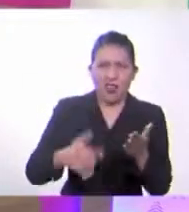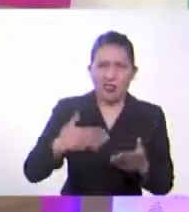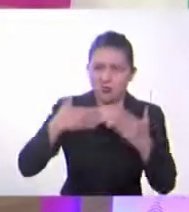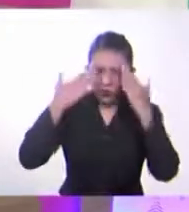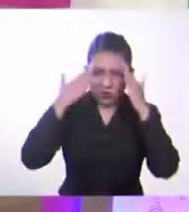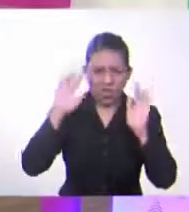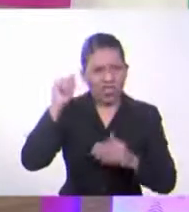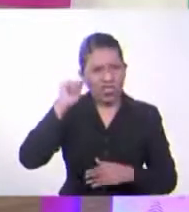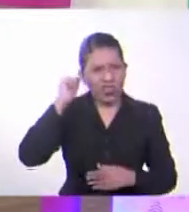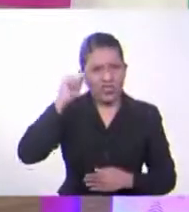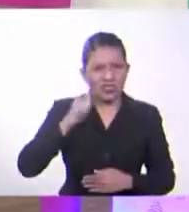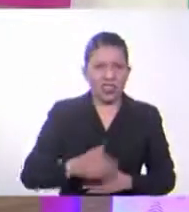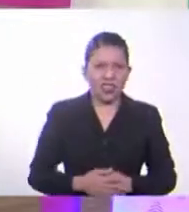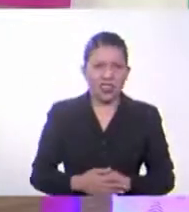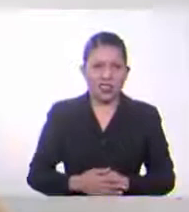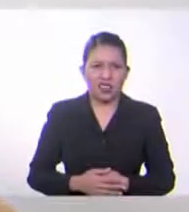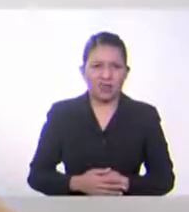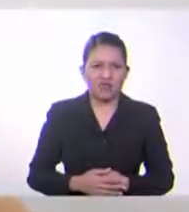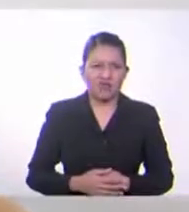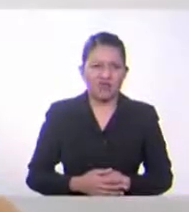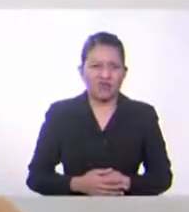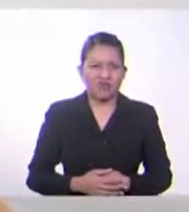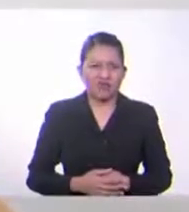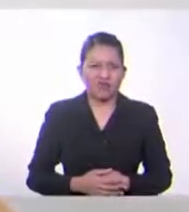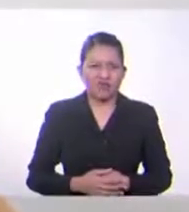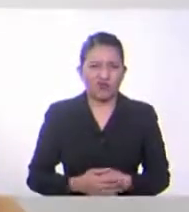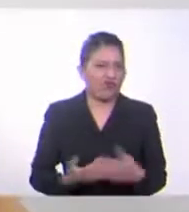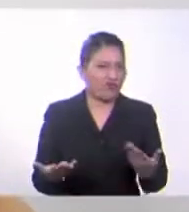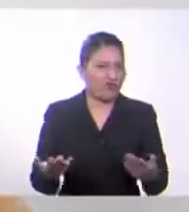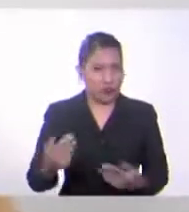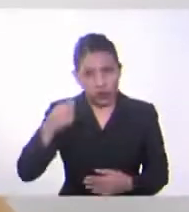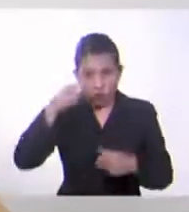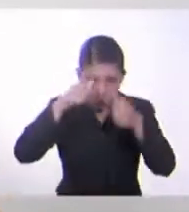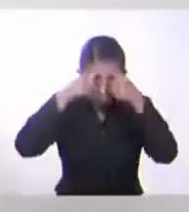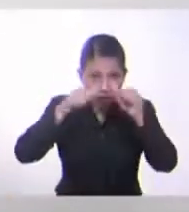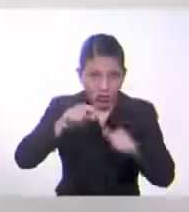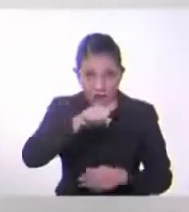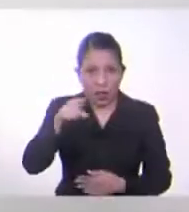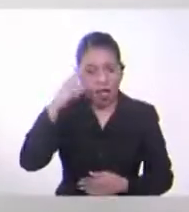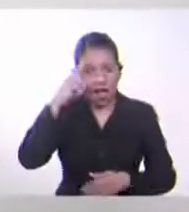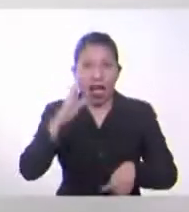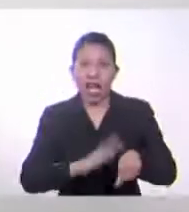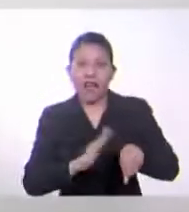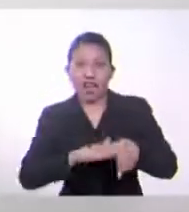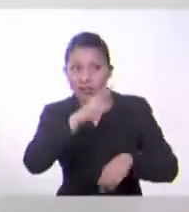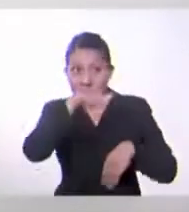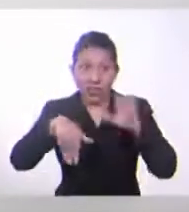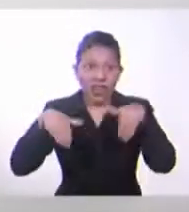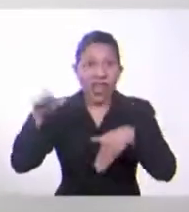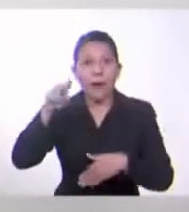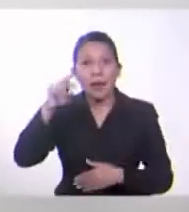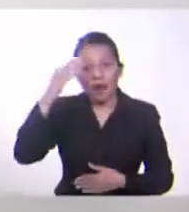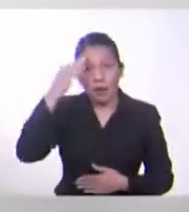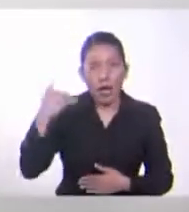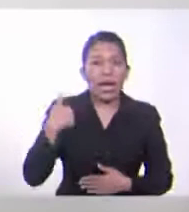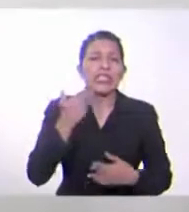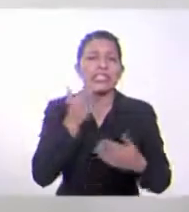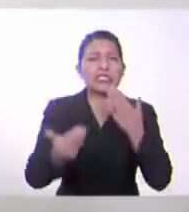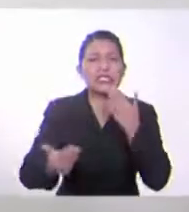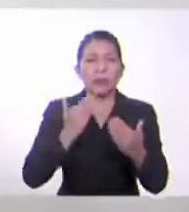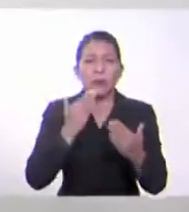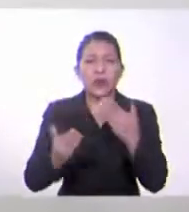Habría que analizar. Así que, ¿qué les parece, amigos en casa? Si llamamos a nuestras amigas para que ellas nos expliquen